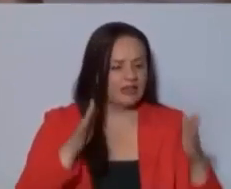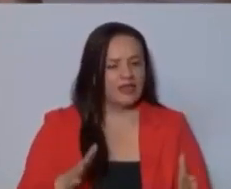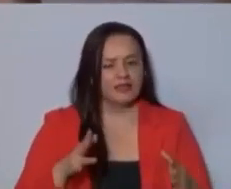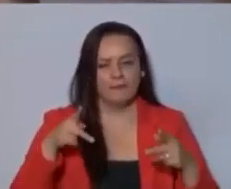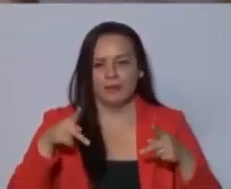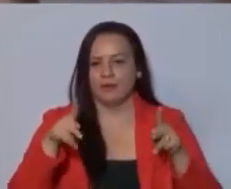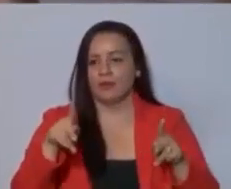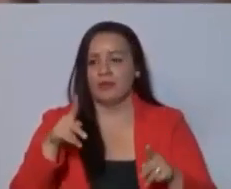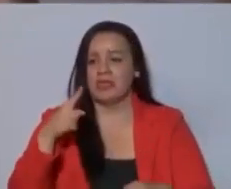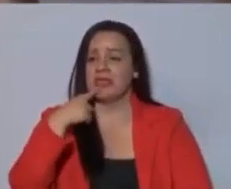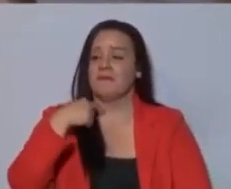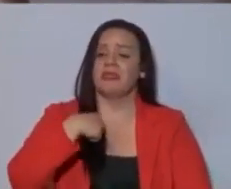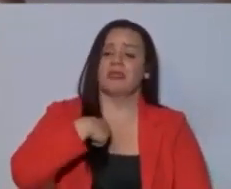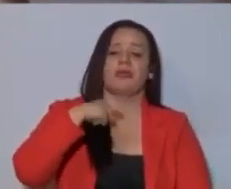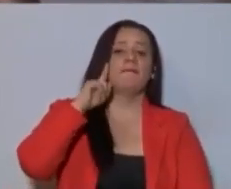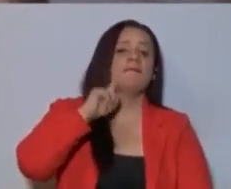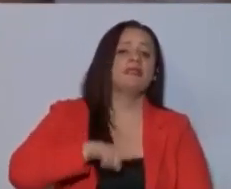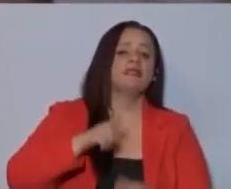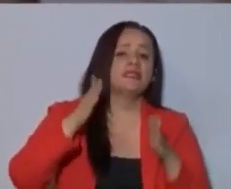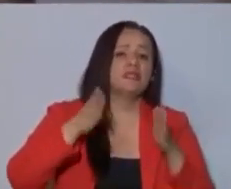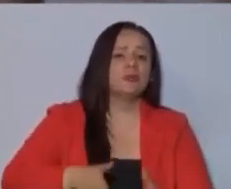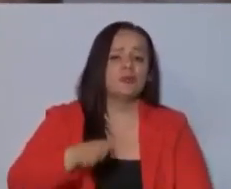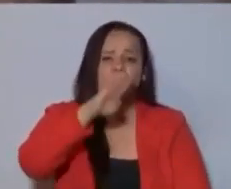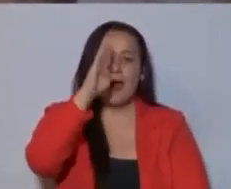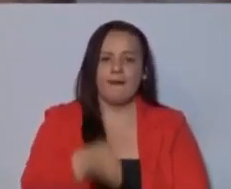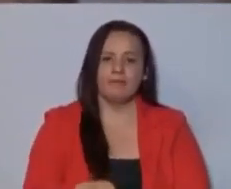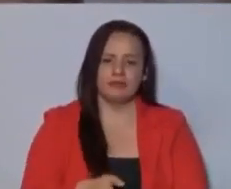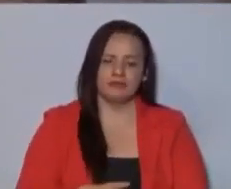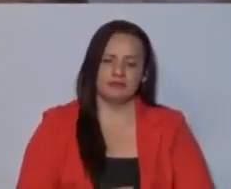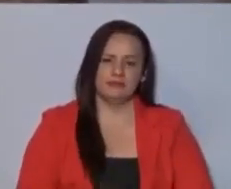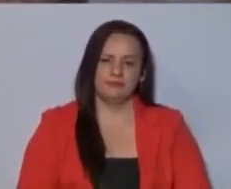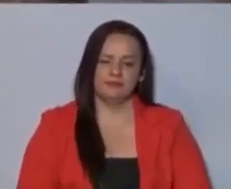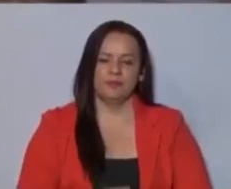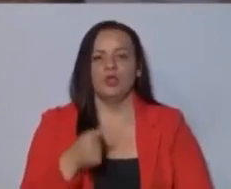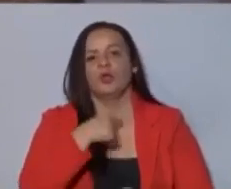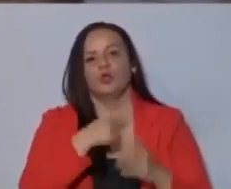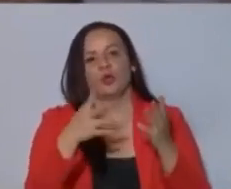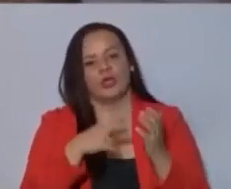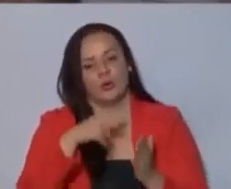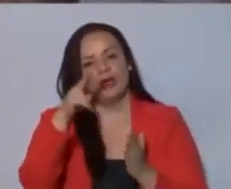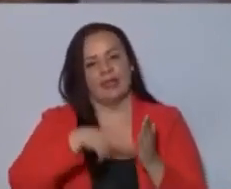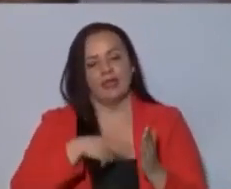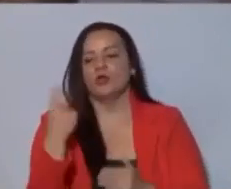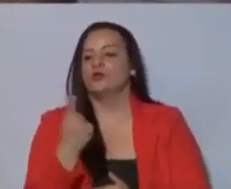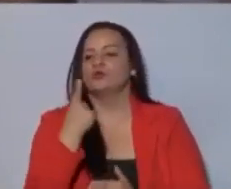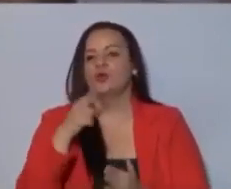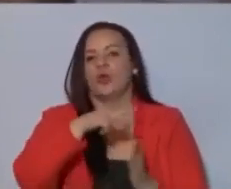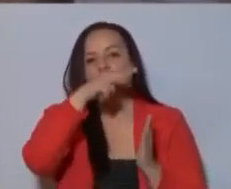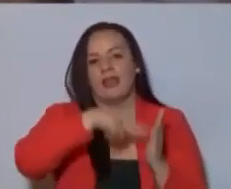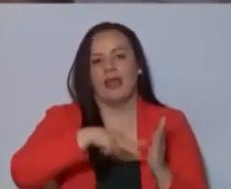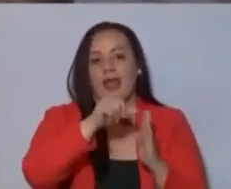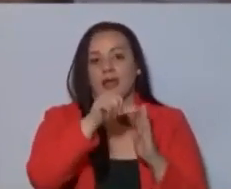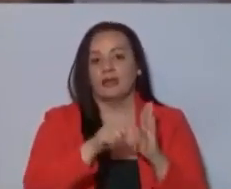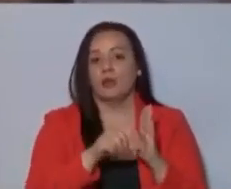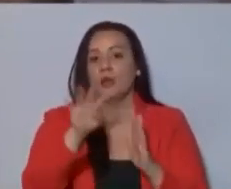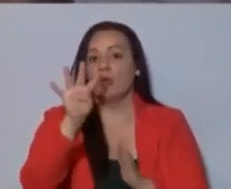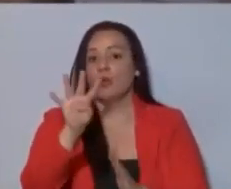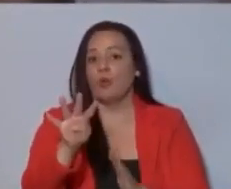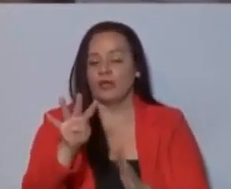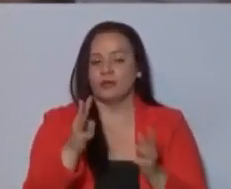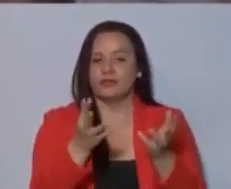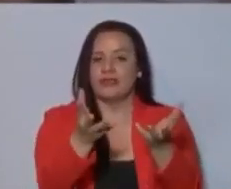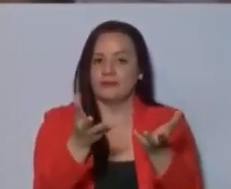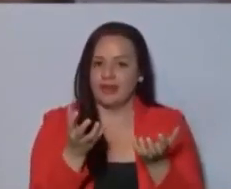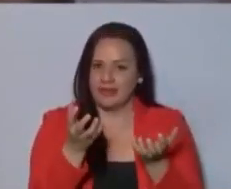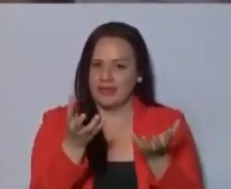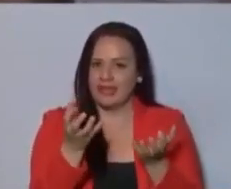trate de mentiroso. Jamás. Y lo quiero leer porque basta con leer el artículo 4 que se pretendía